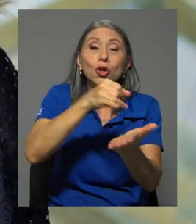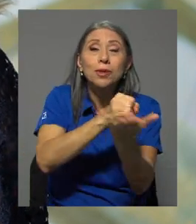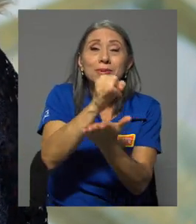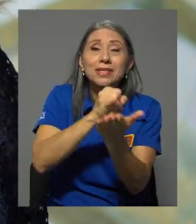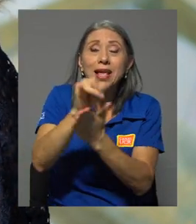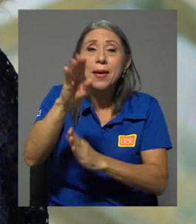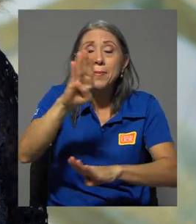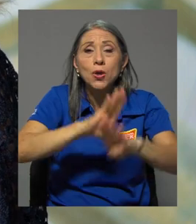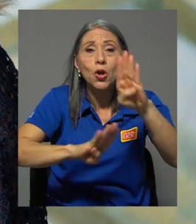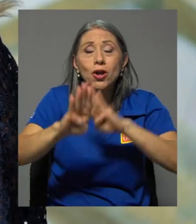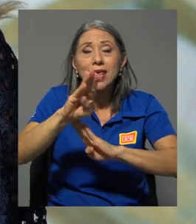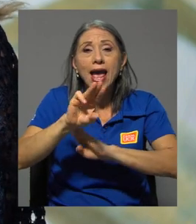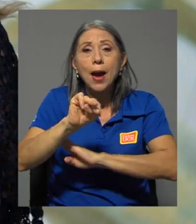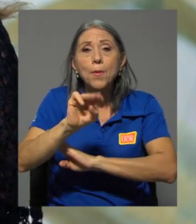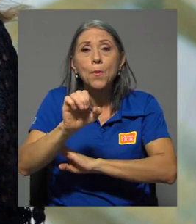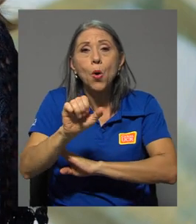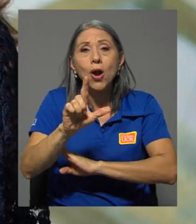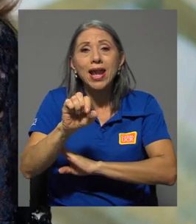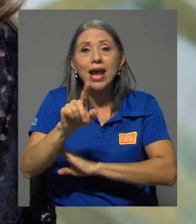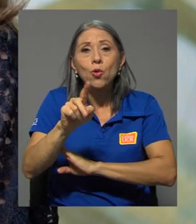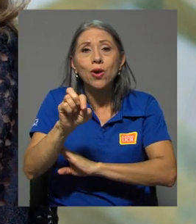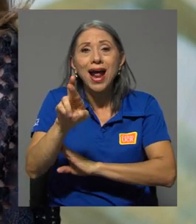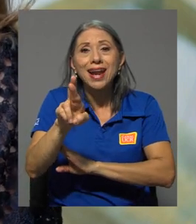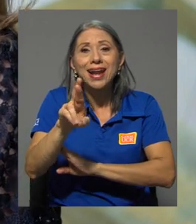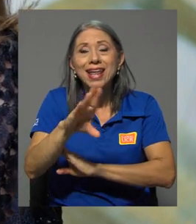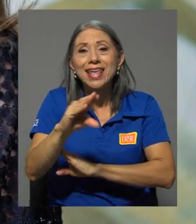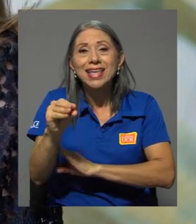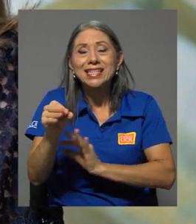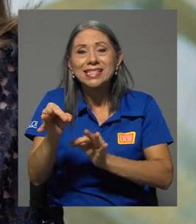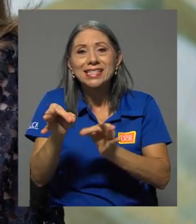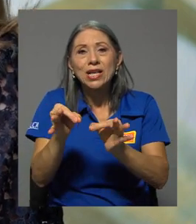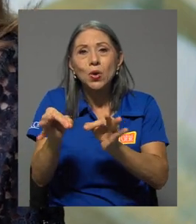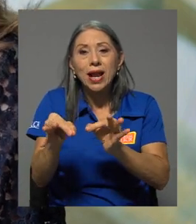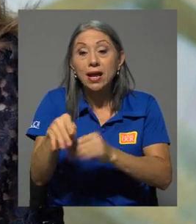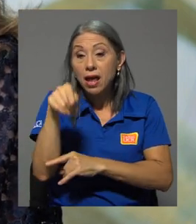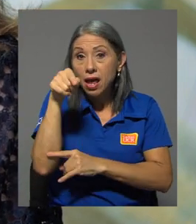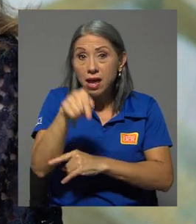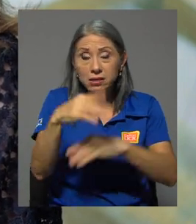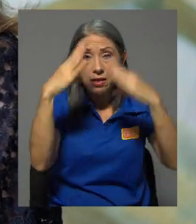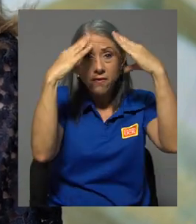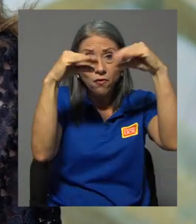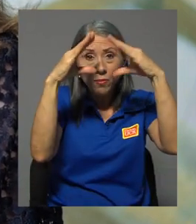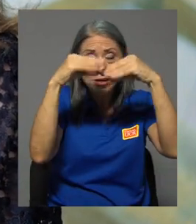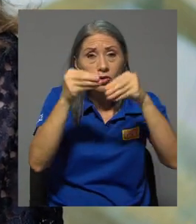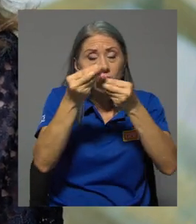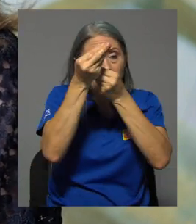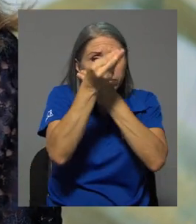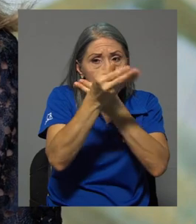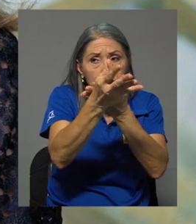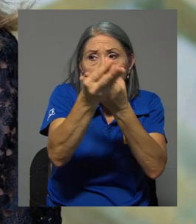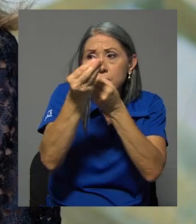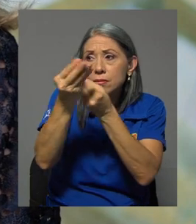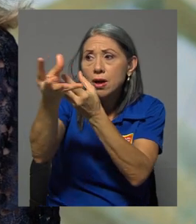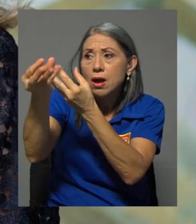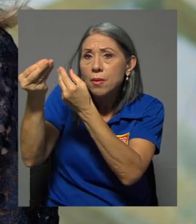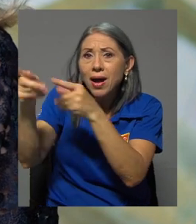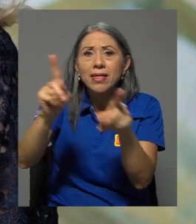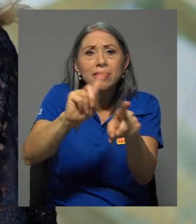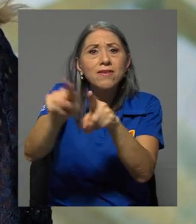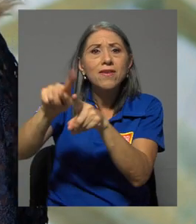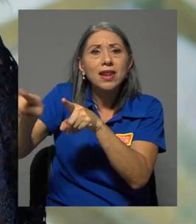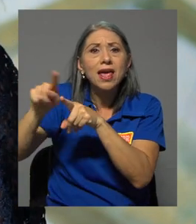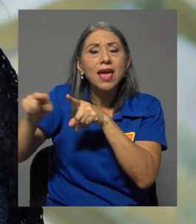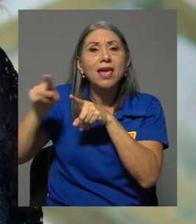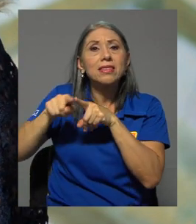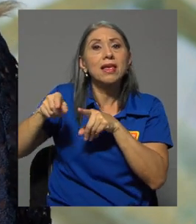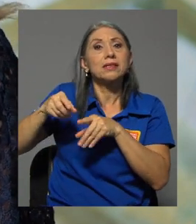Biología Molecular y Celular. Se ha hecho llegar esta información también a los diferentes tomadores de decisiones,